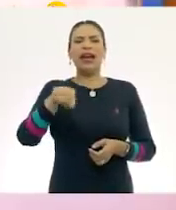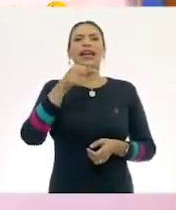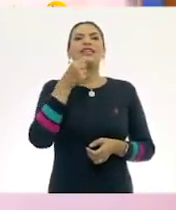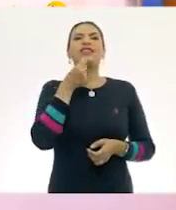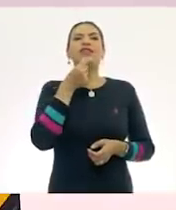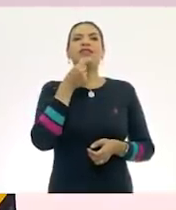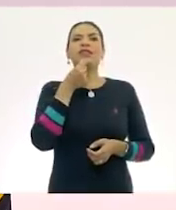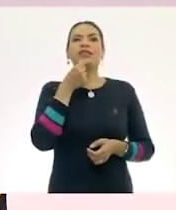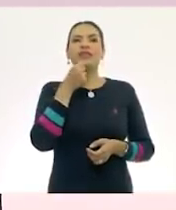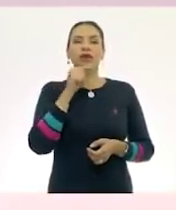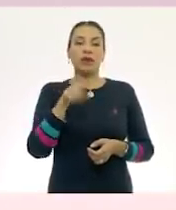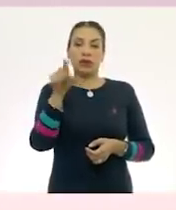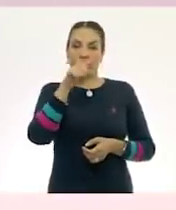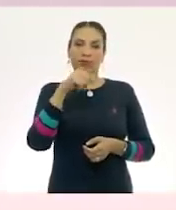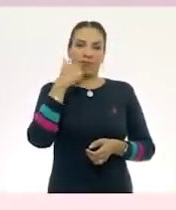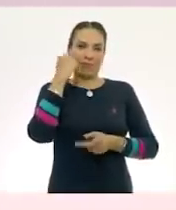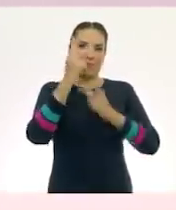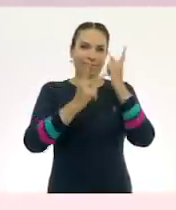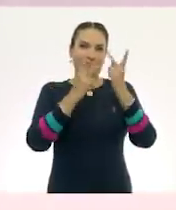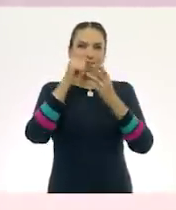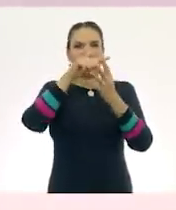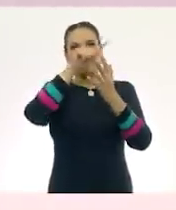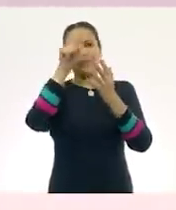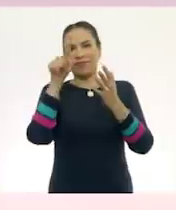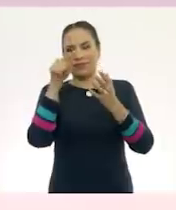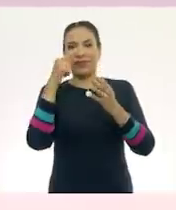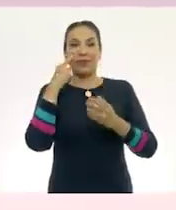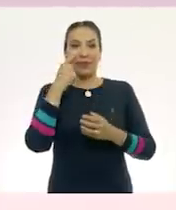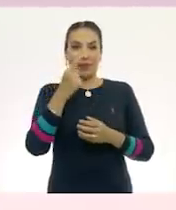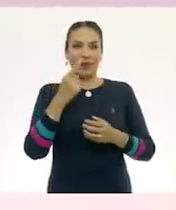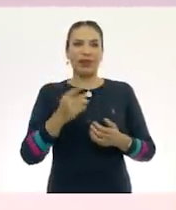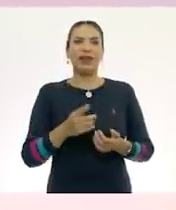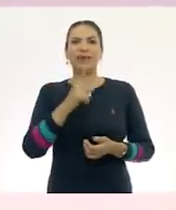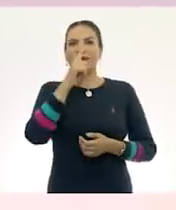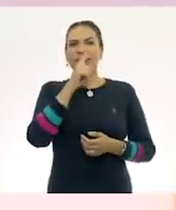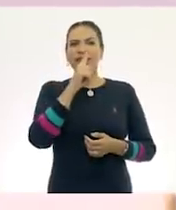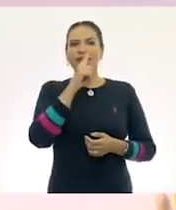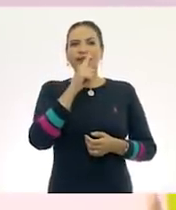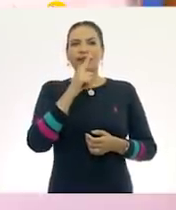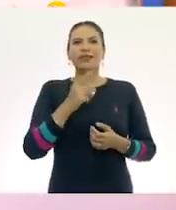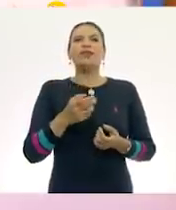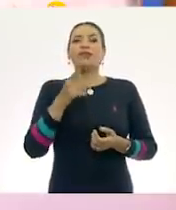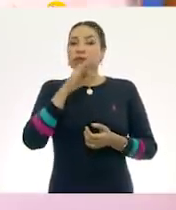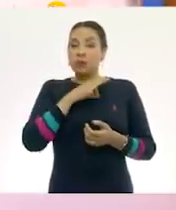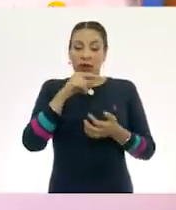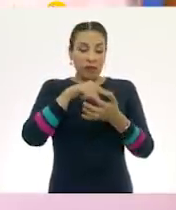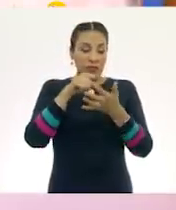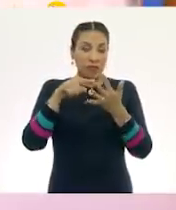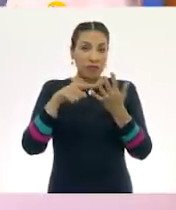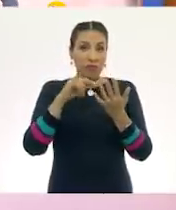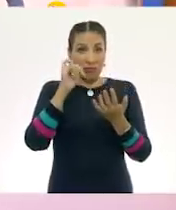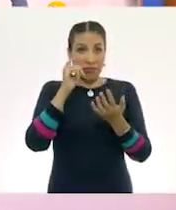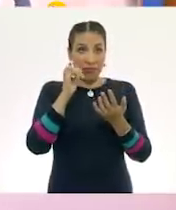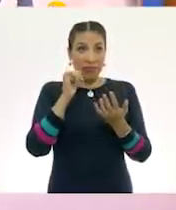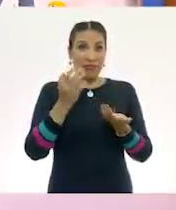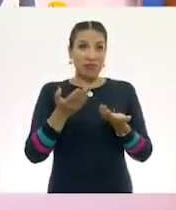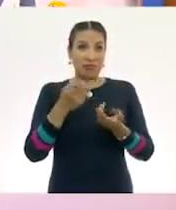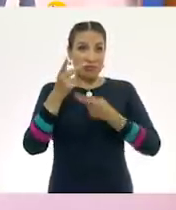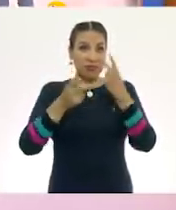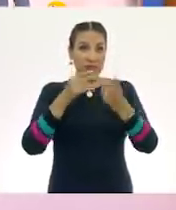a los que se les quiere prestar. Te pregunto, ¿tú crees que nos alcance? No sé.